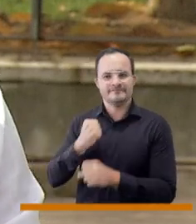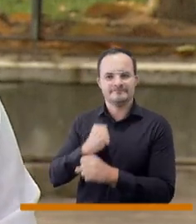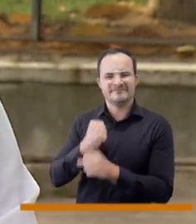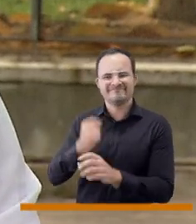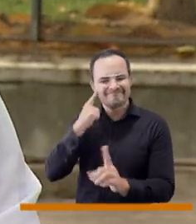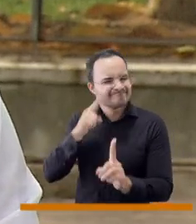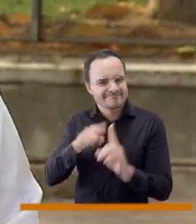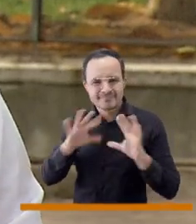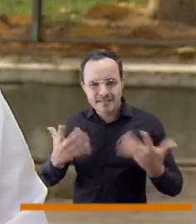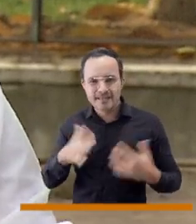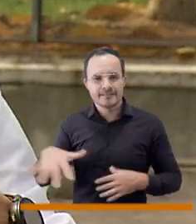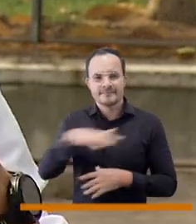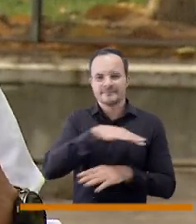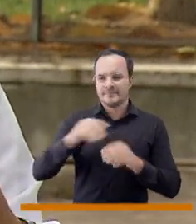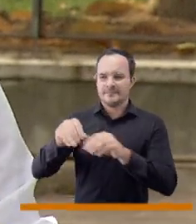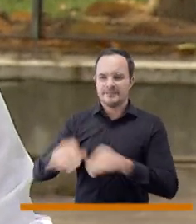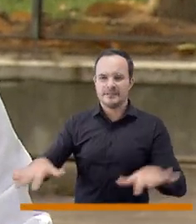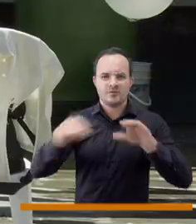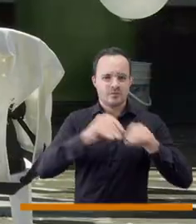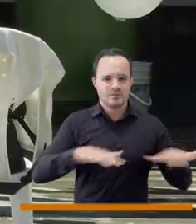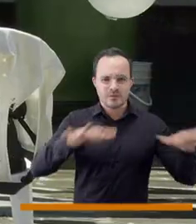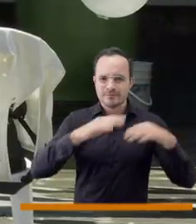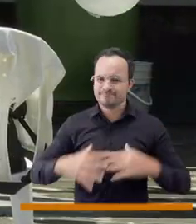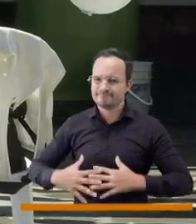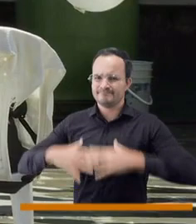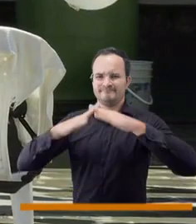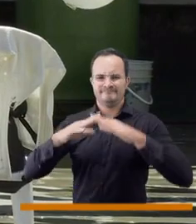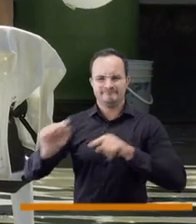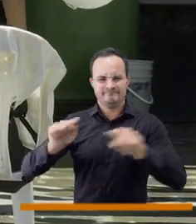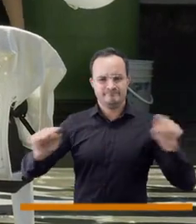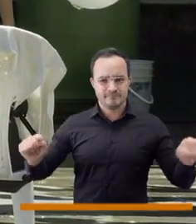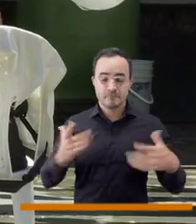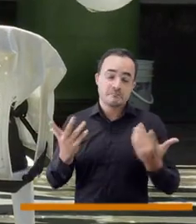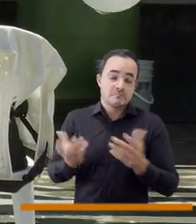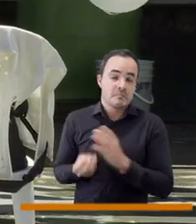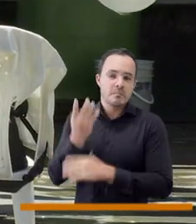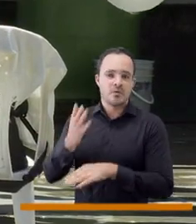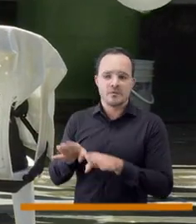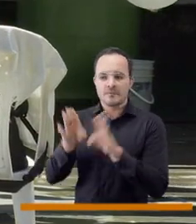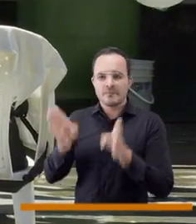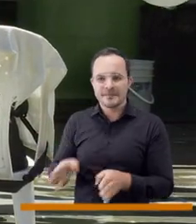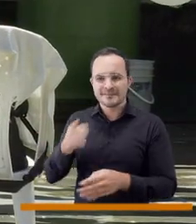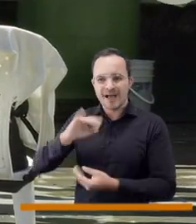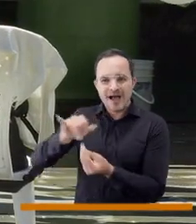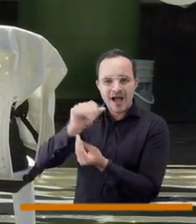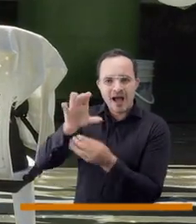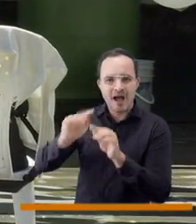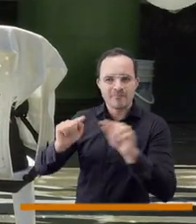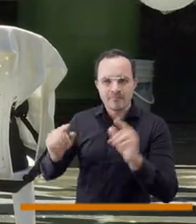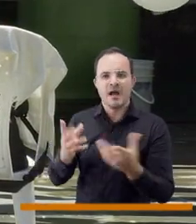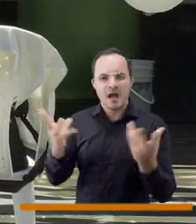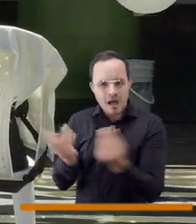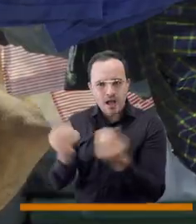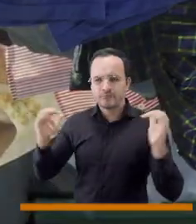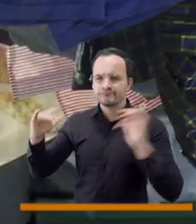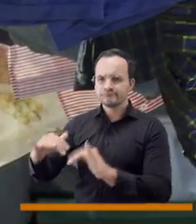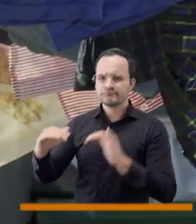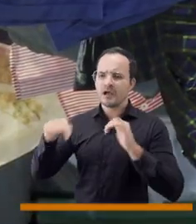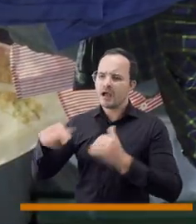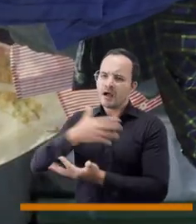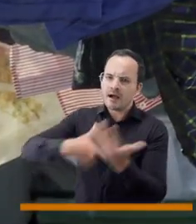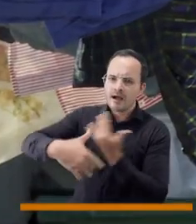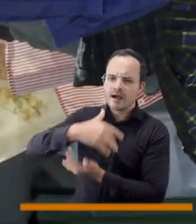estamos haciendo porque necesitamos construir un tejido en los territorios, buscamos que las juntas de acción comunal, crear mesas comunales en los